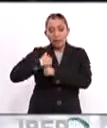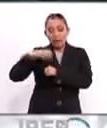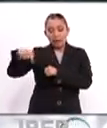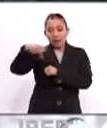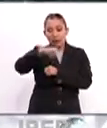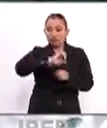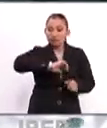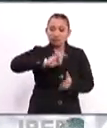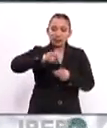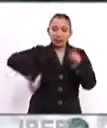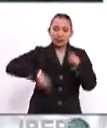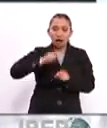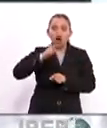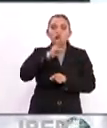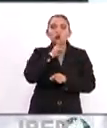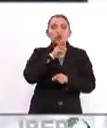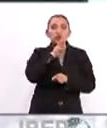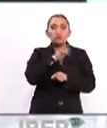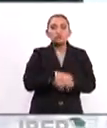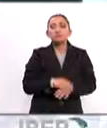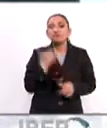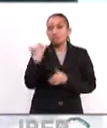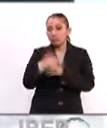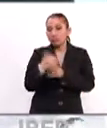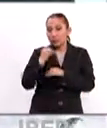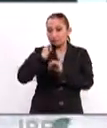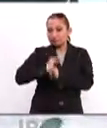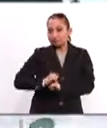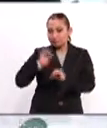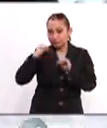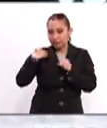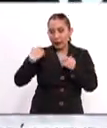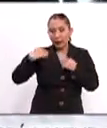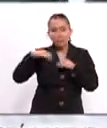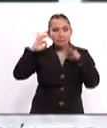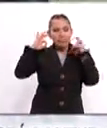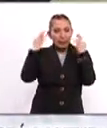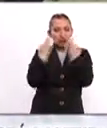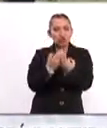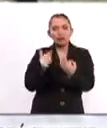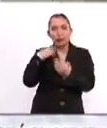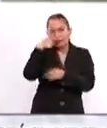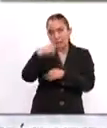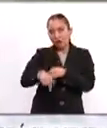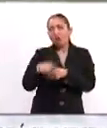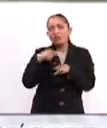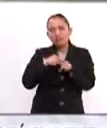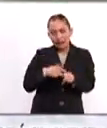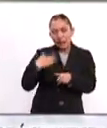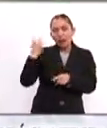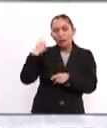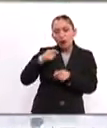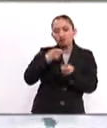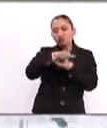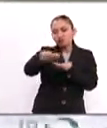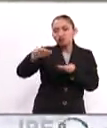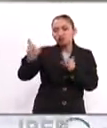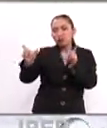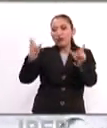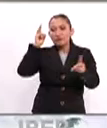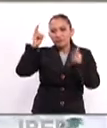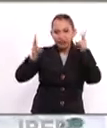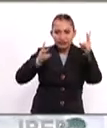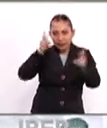que tiene en Honduras. En tanto, autoridades migratorias mexicanas anunciaron que continuarán con la expedición de tarjetas de